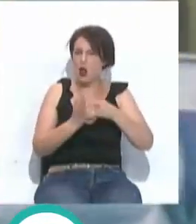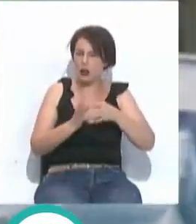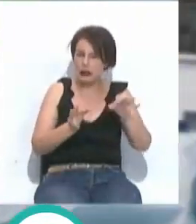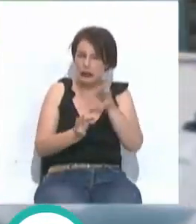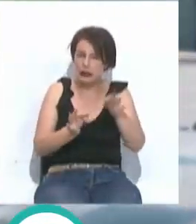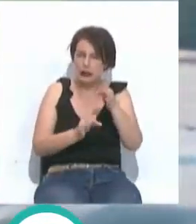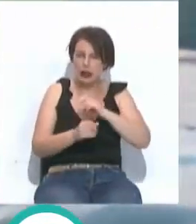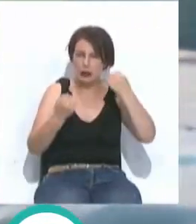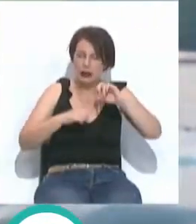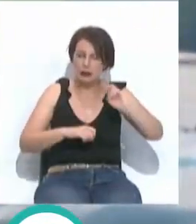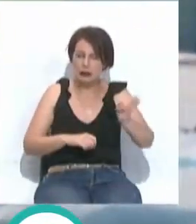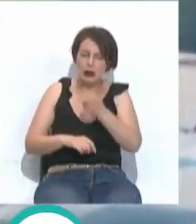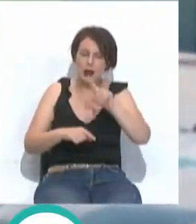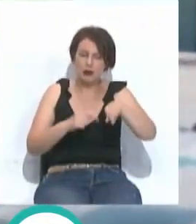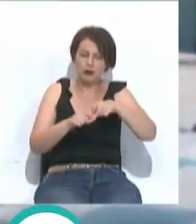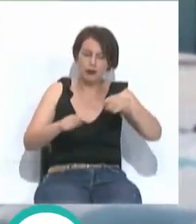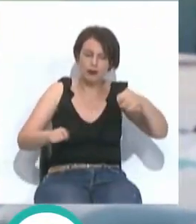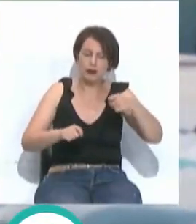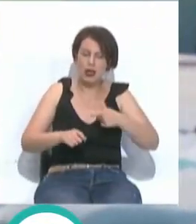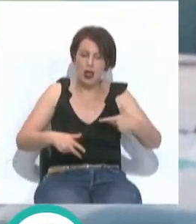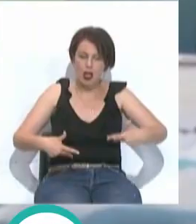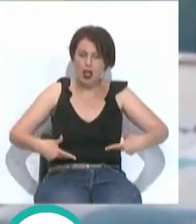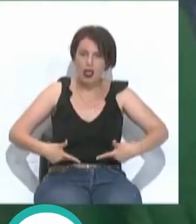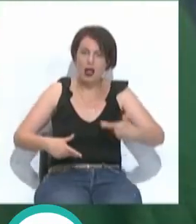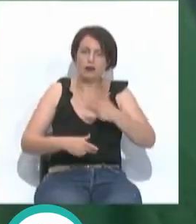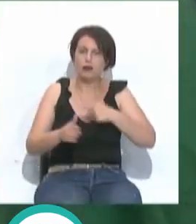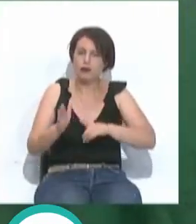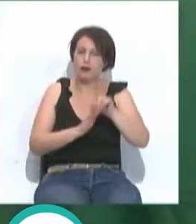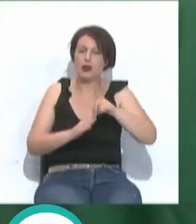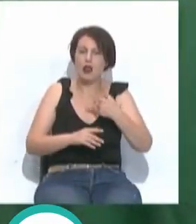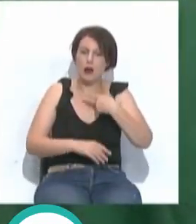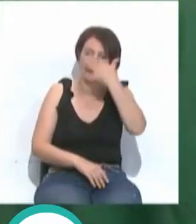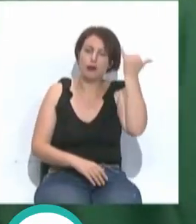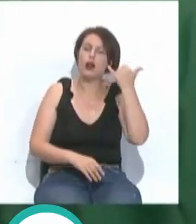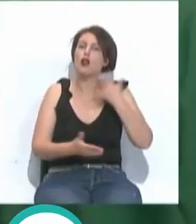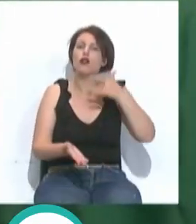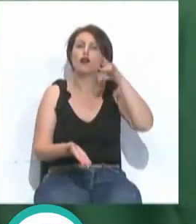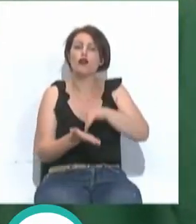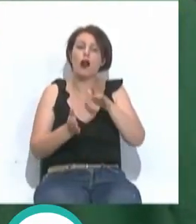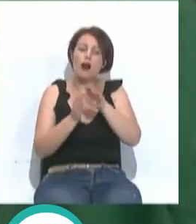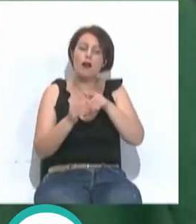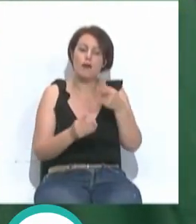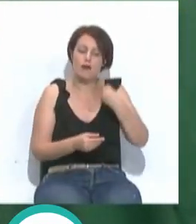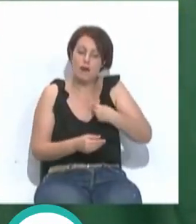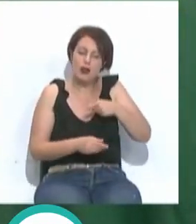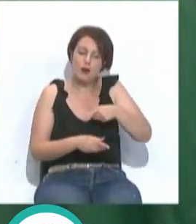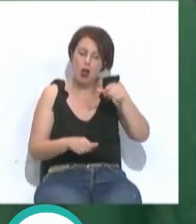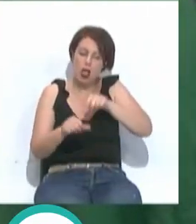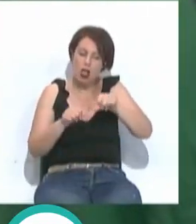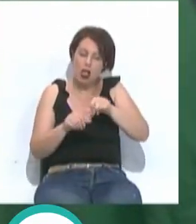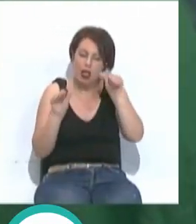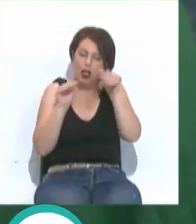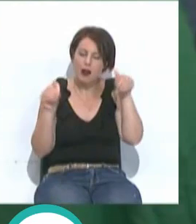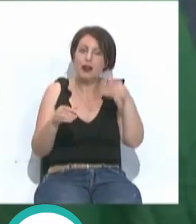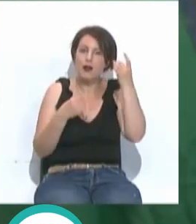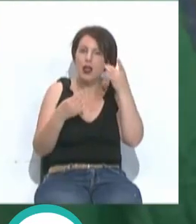sutura y anudado en cirugía laparoscópica, aumentando así su destreza a la hora de enfrentarse a este tipo de intervenciones. La